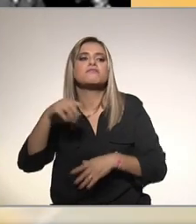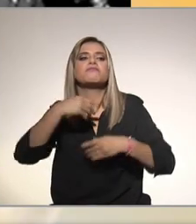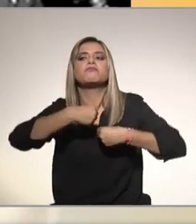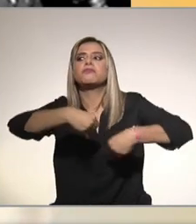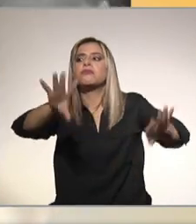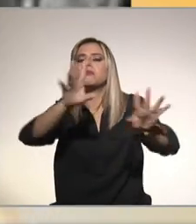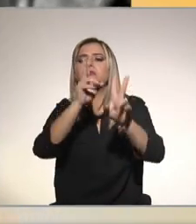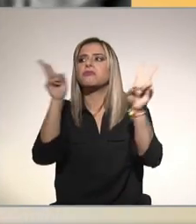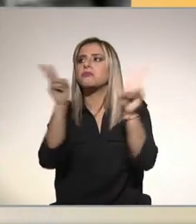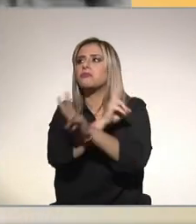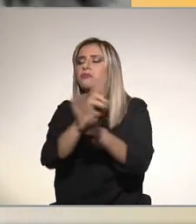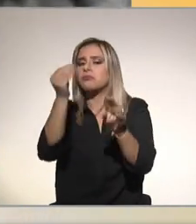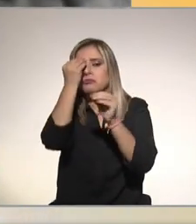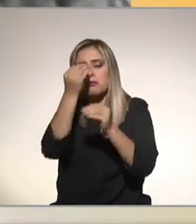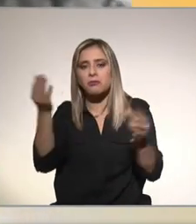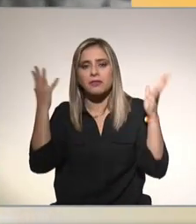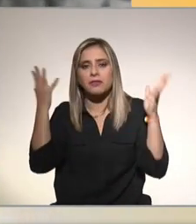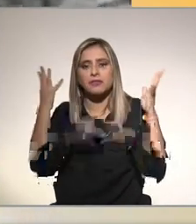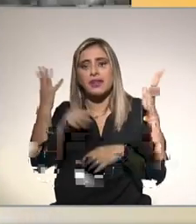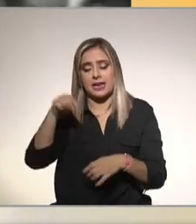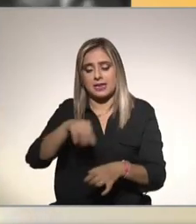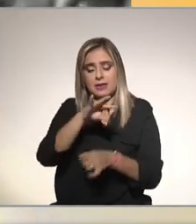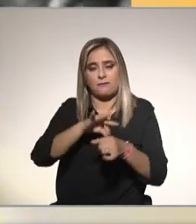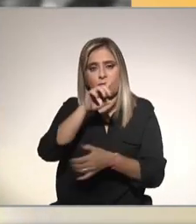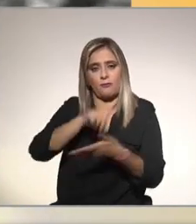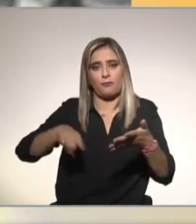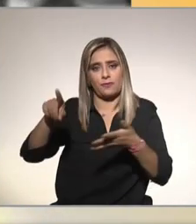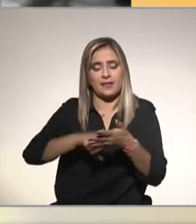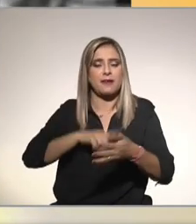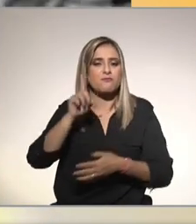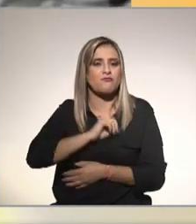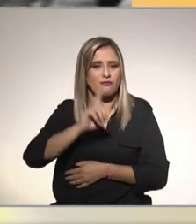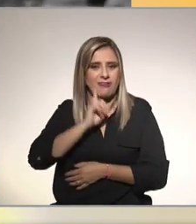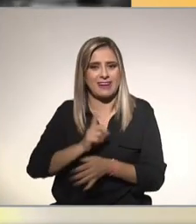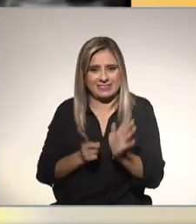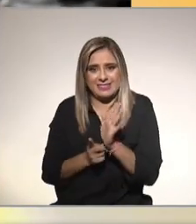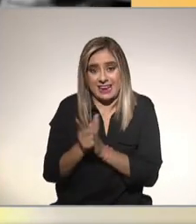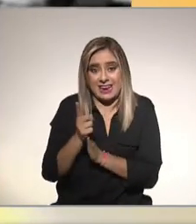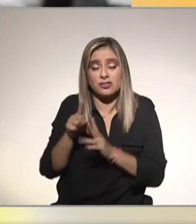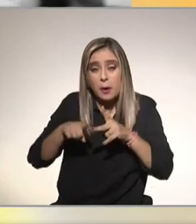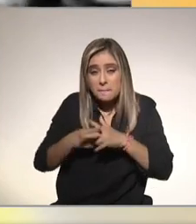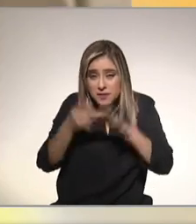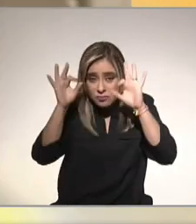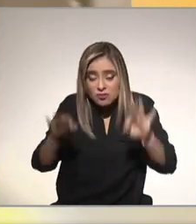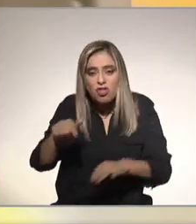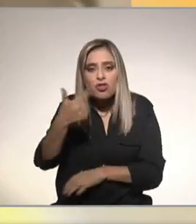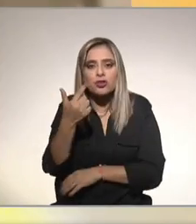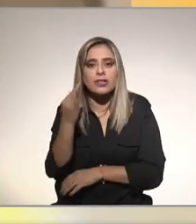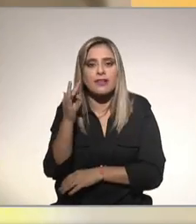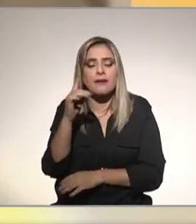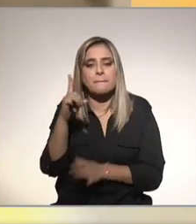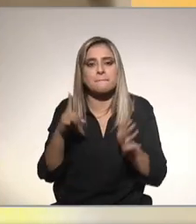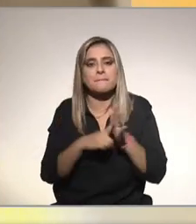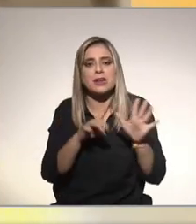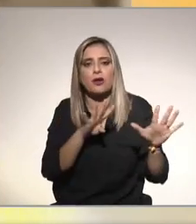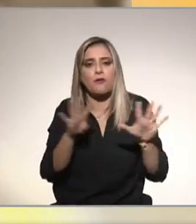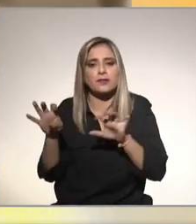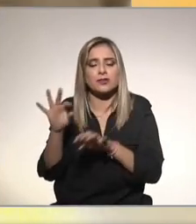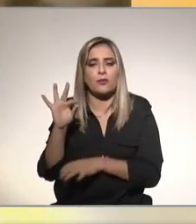el derecho al voto de la mujer en México en elecciones locales comenzó el 12 de febrero de 1947